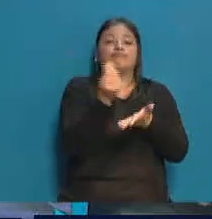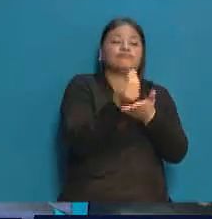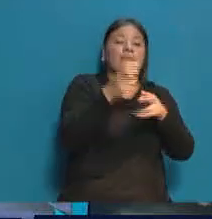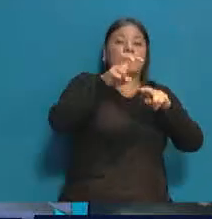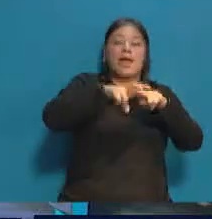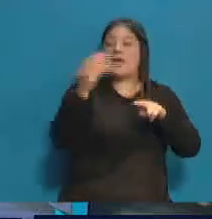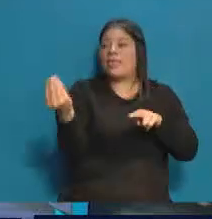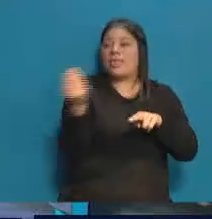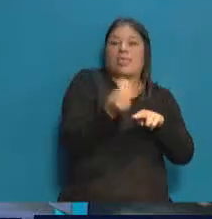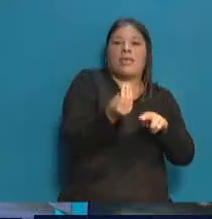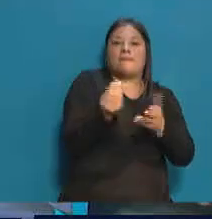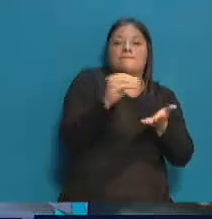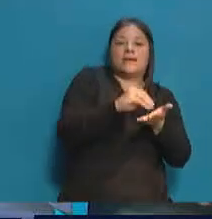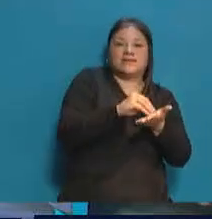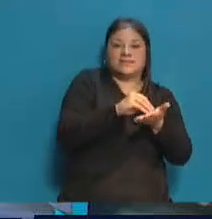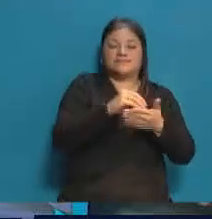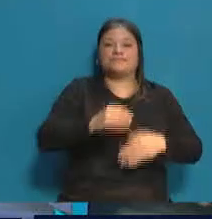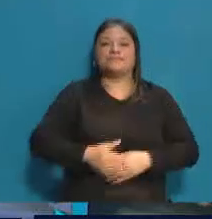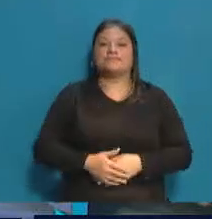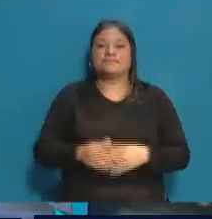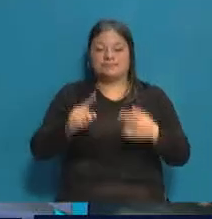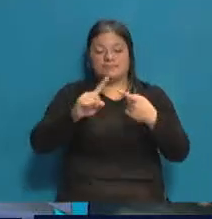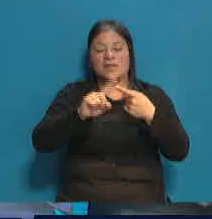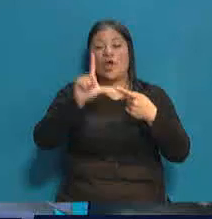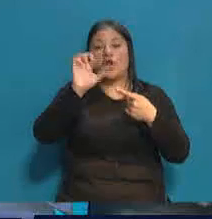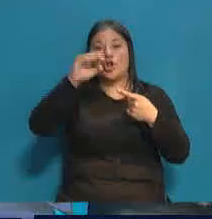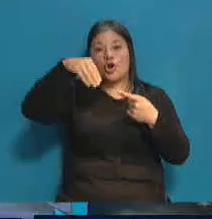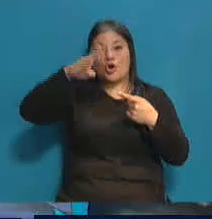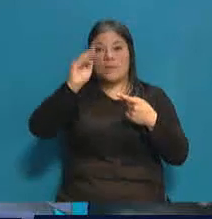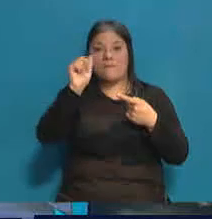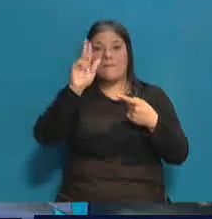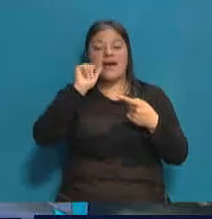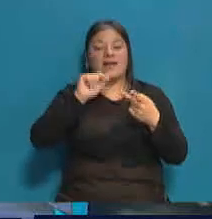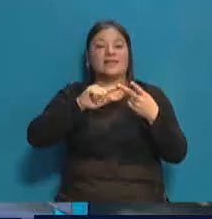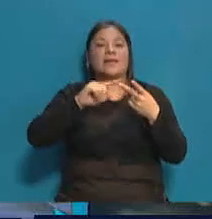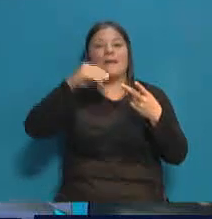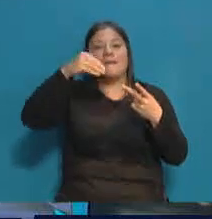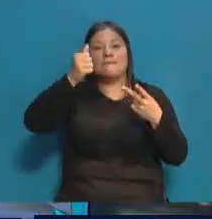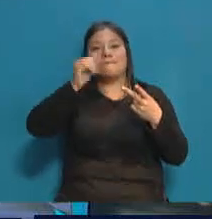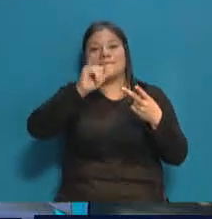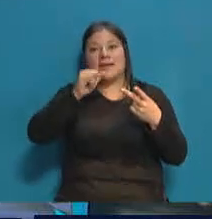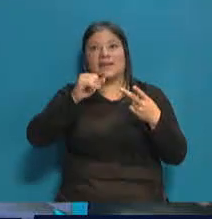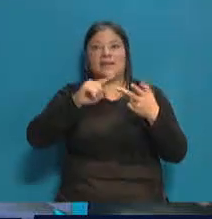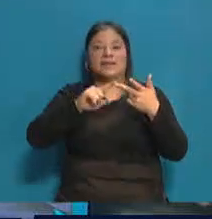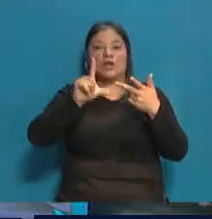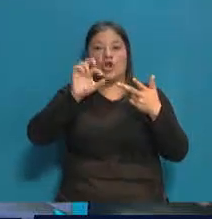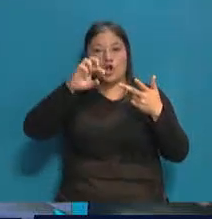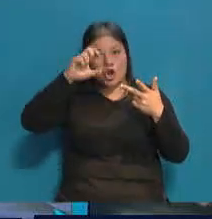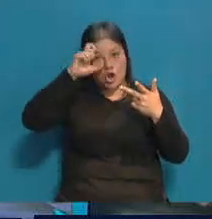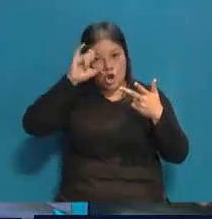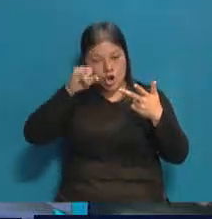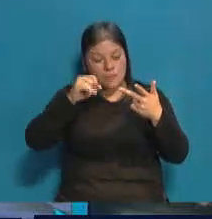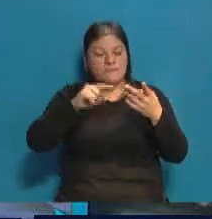en esta oportunidad. Se me repite Andrés Lombardi, Beatriz Martínez, Alberto López Sol Salinas, Miguel Ronco, el